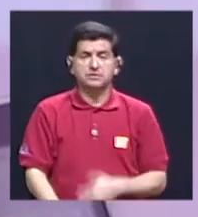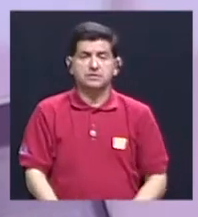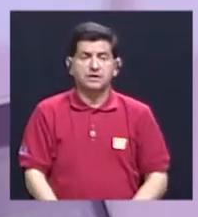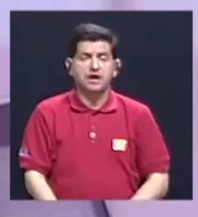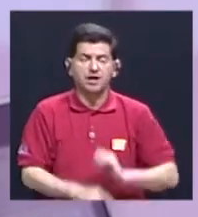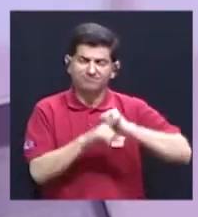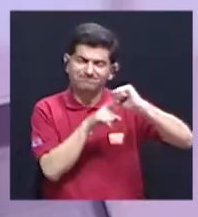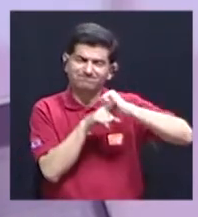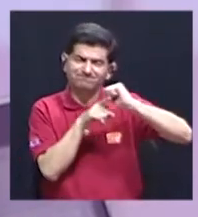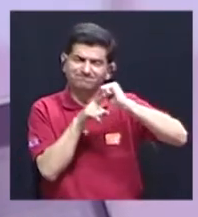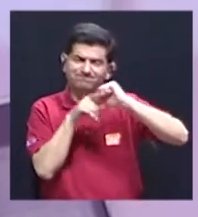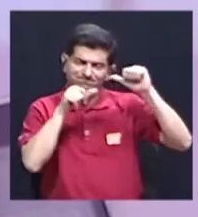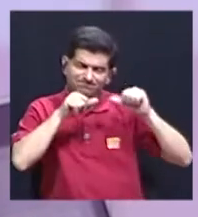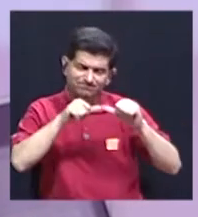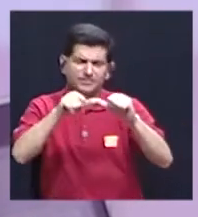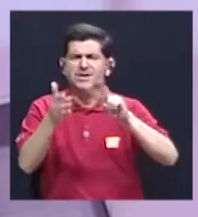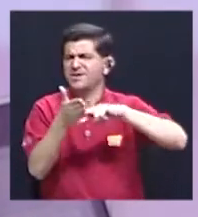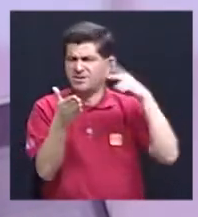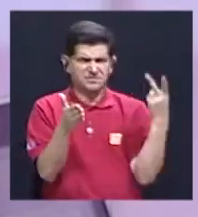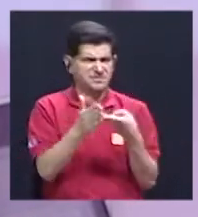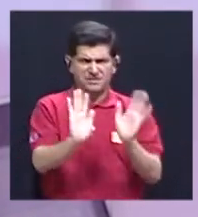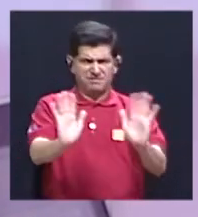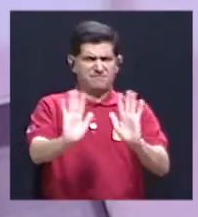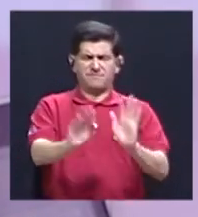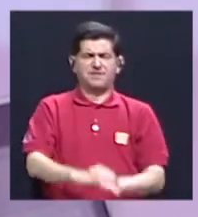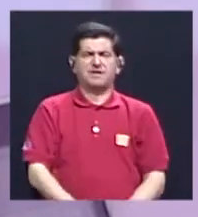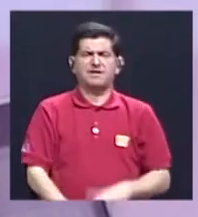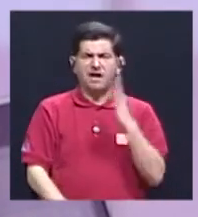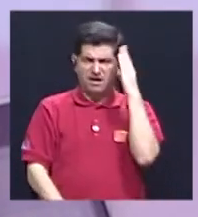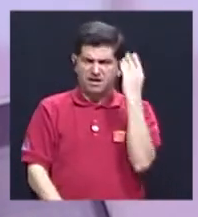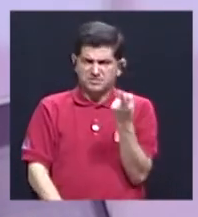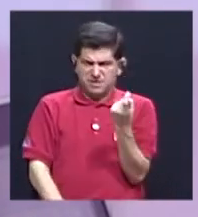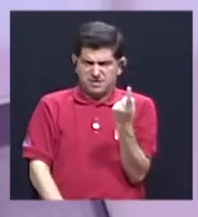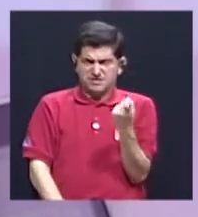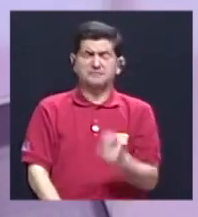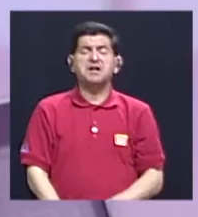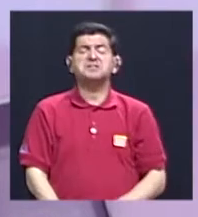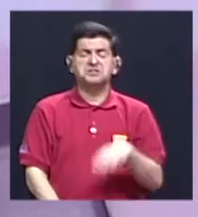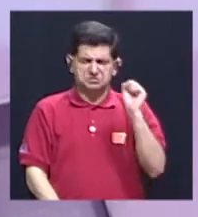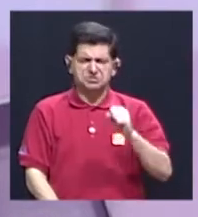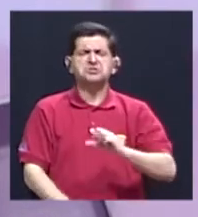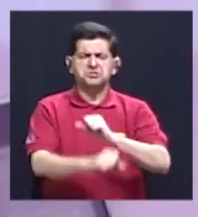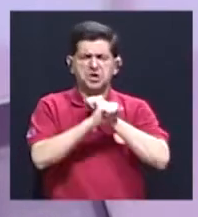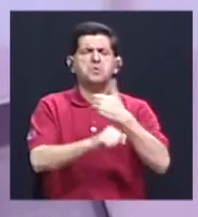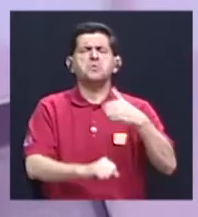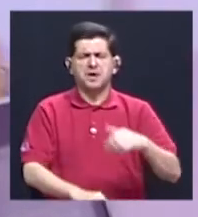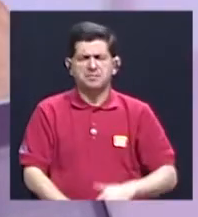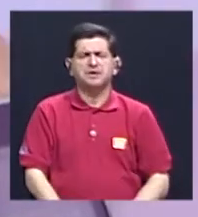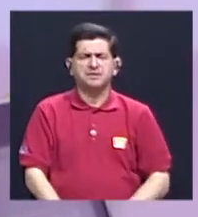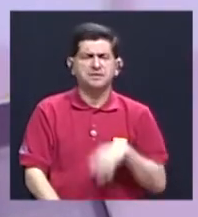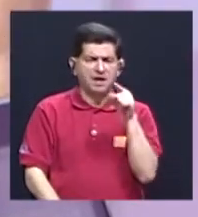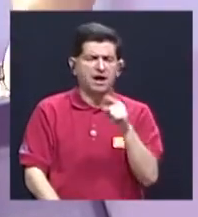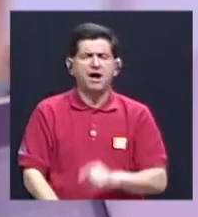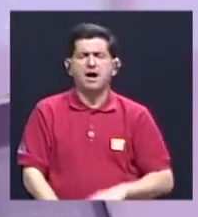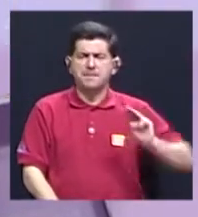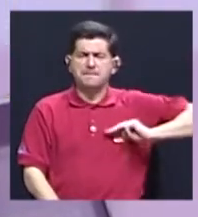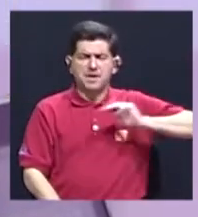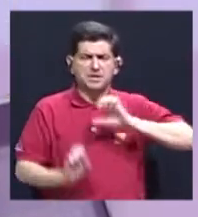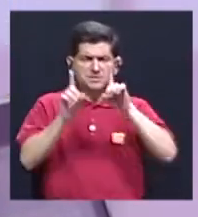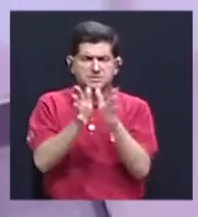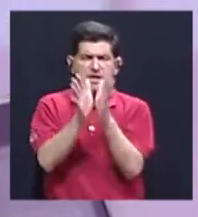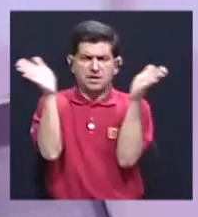capacitación sistemática. No quiero decir que no haya alguna experiencia aislada, con seguridad la habrá, porque el MEP es muy, muy amplio, son